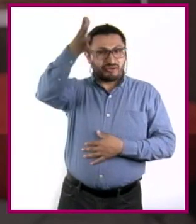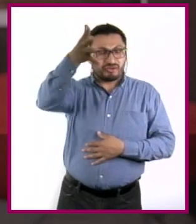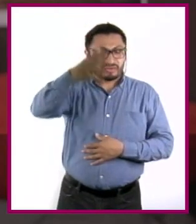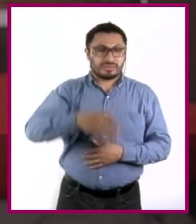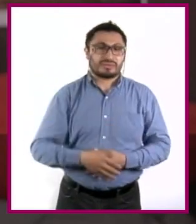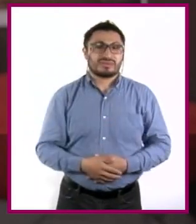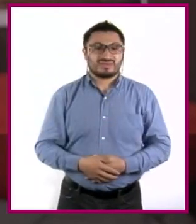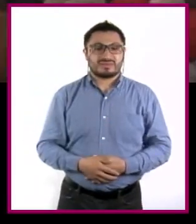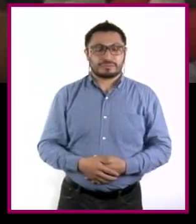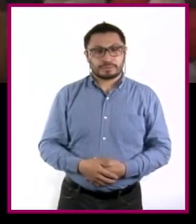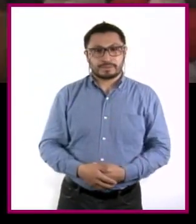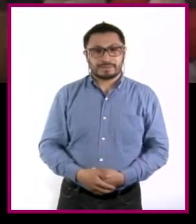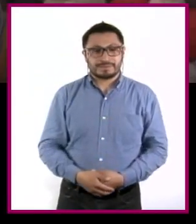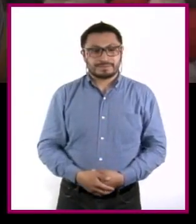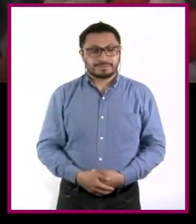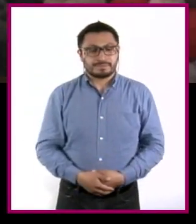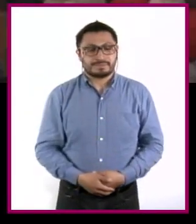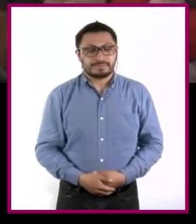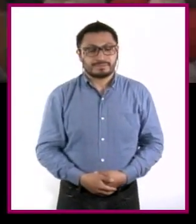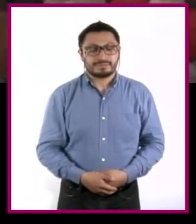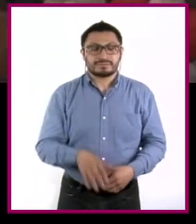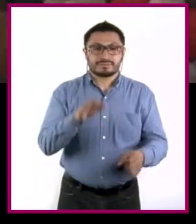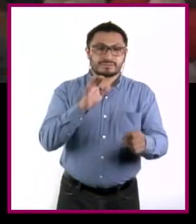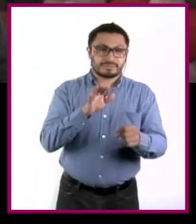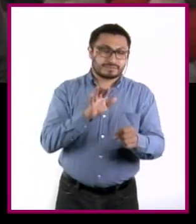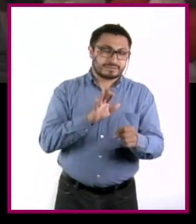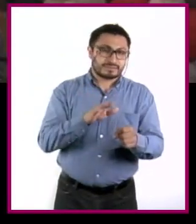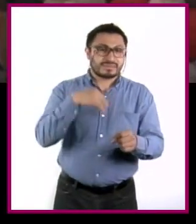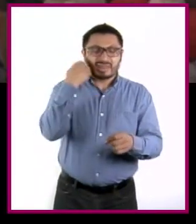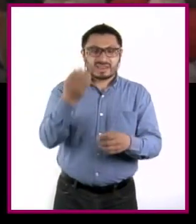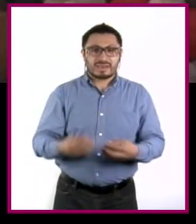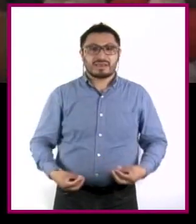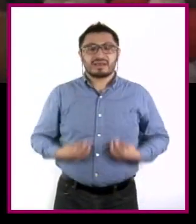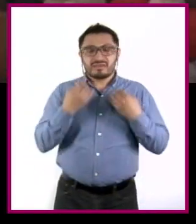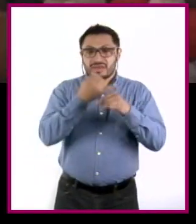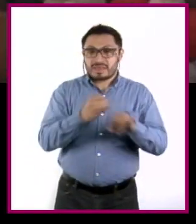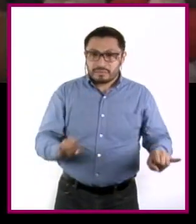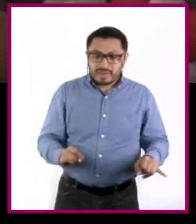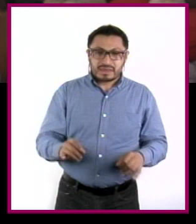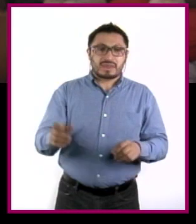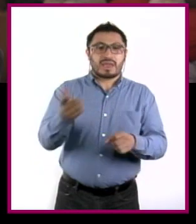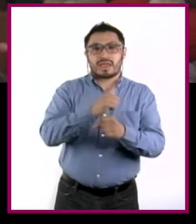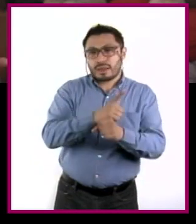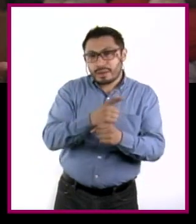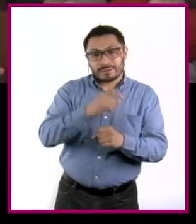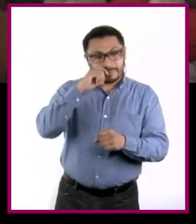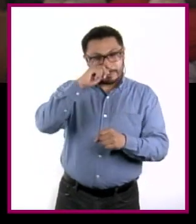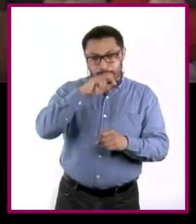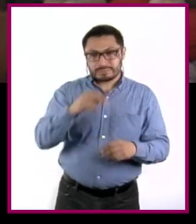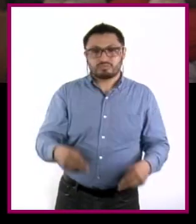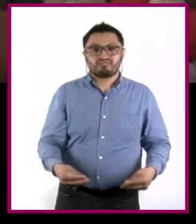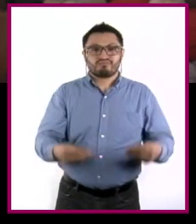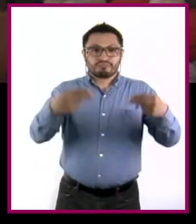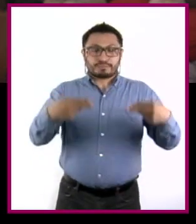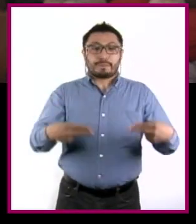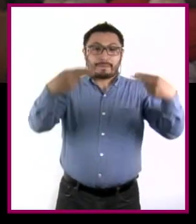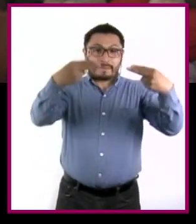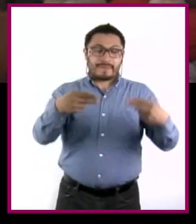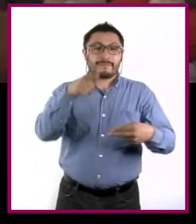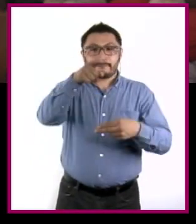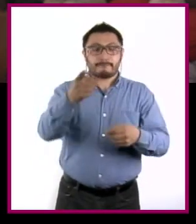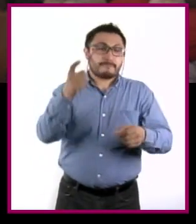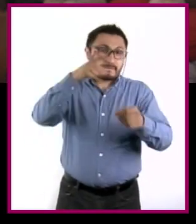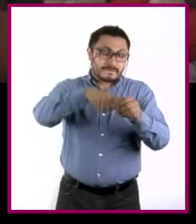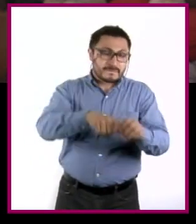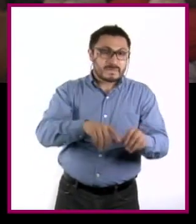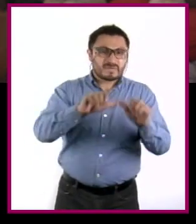corto, mediano y largo plazo. Te quieres independizar, prepararte profesionalmente, emprender un negocio, sumarte a una